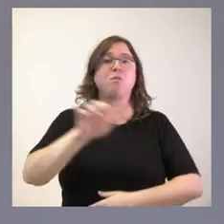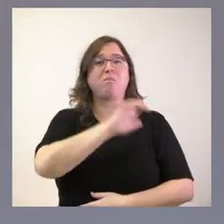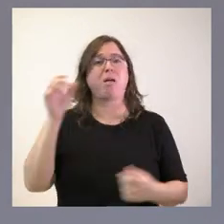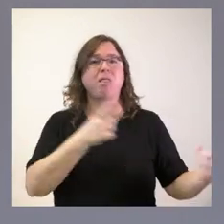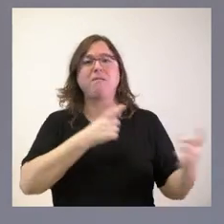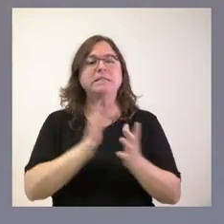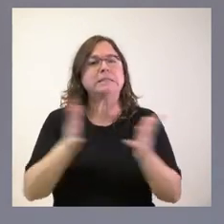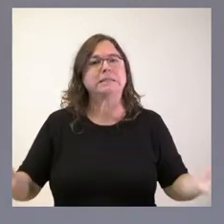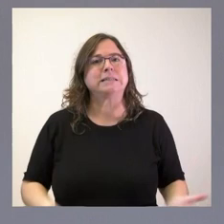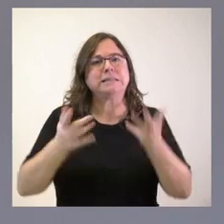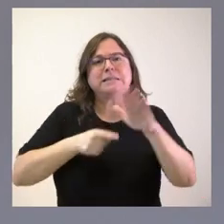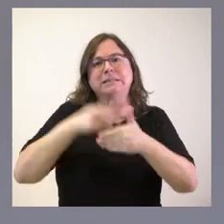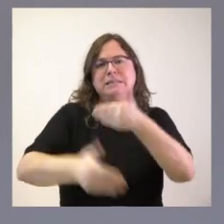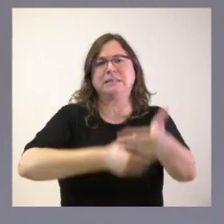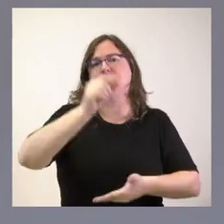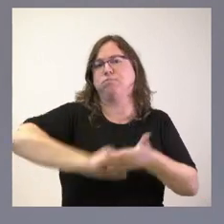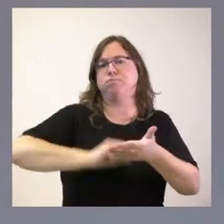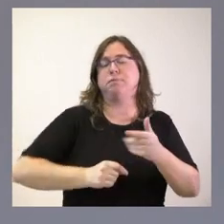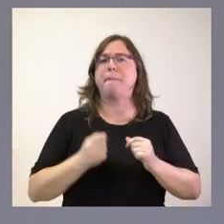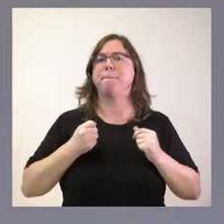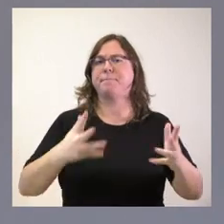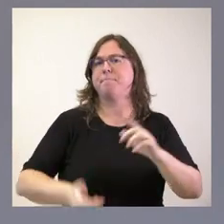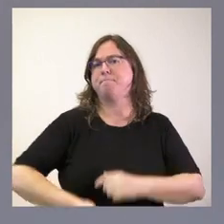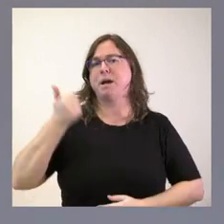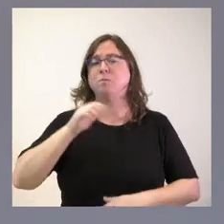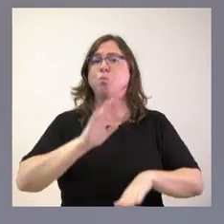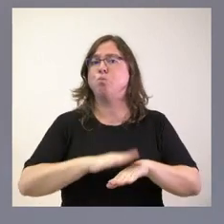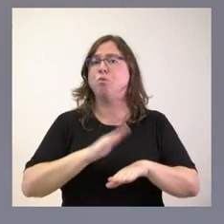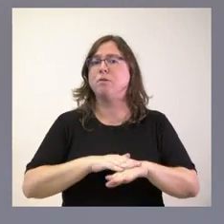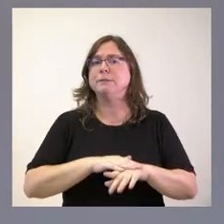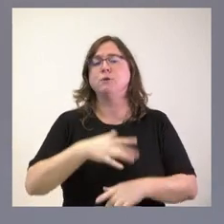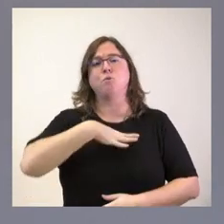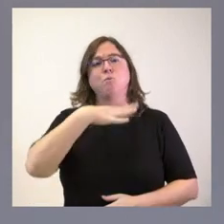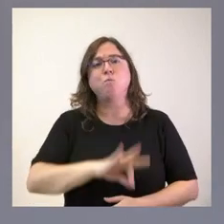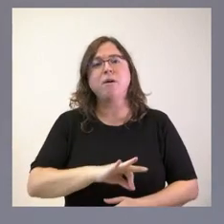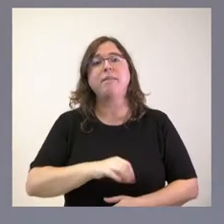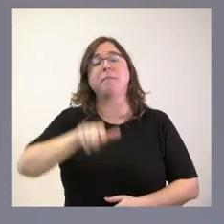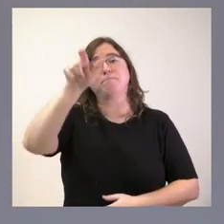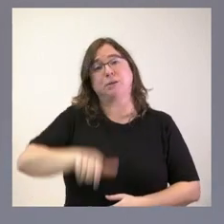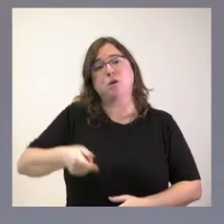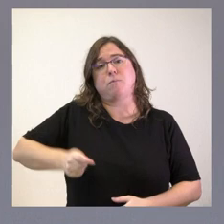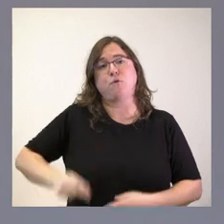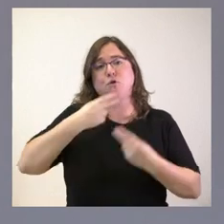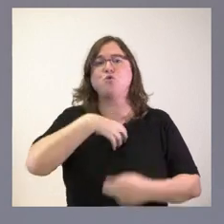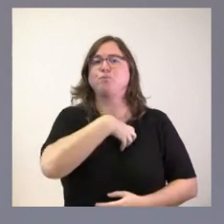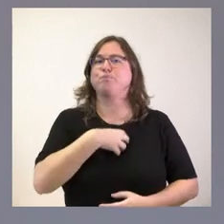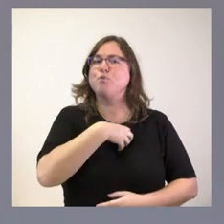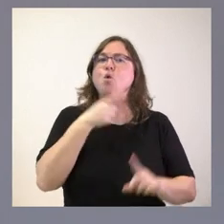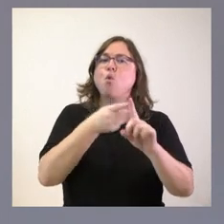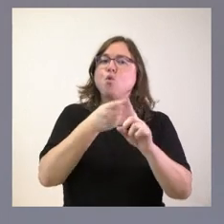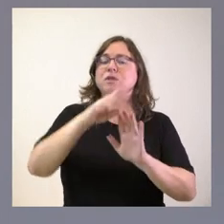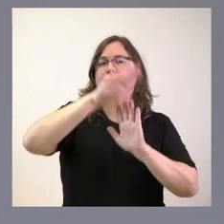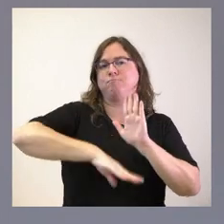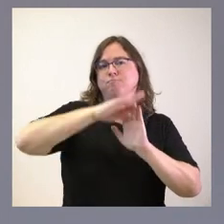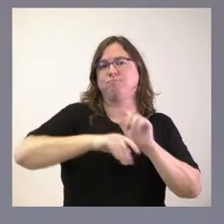agilizar más los trámites, dar más celeridad a estos asuntos y, por tanto, dar más posibilidad de que más empleados públicos, tú dices, en la plataforma se hacen